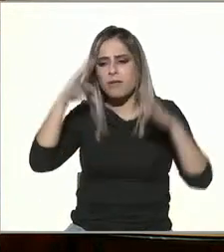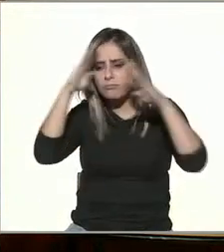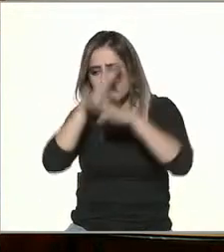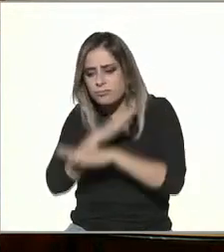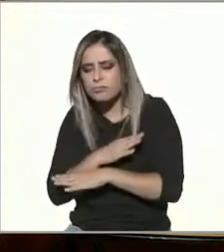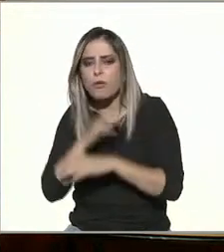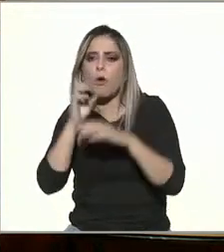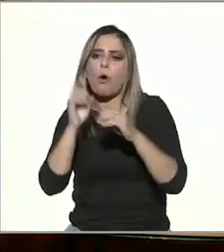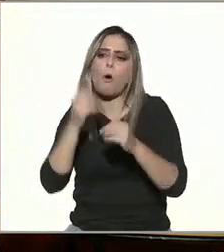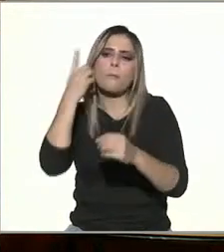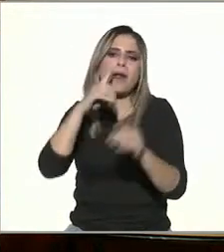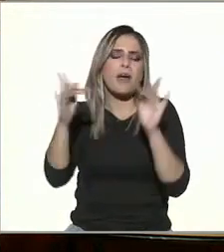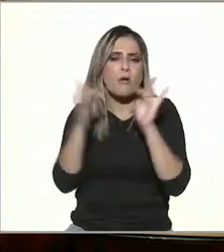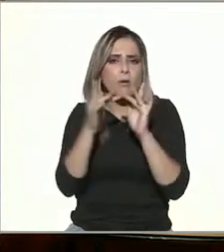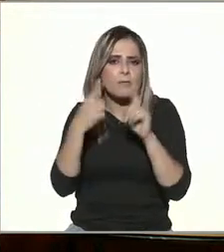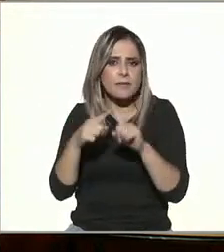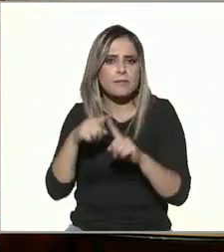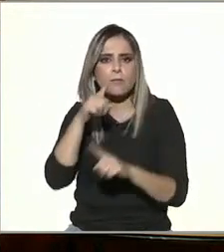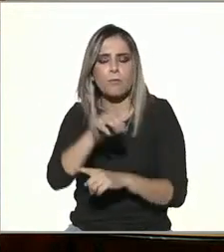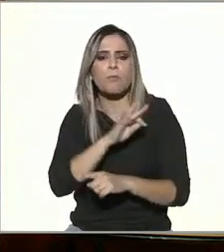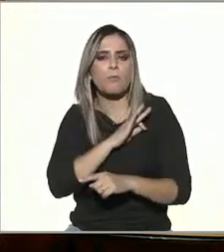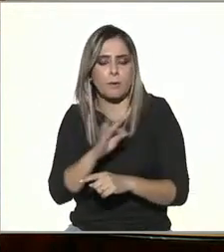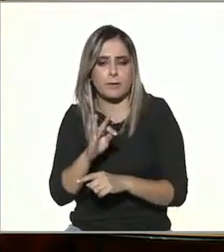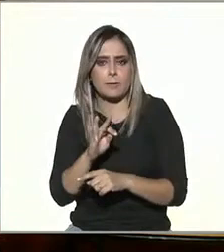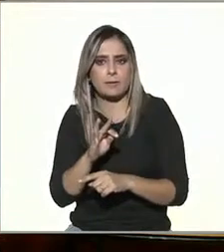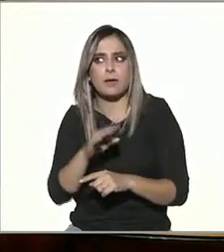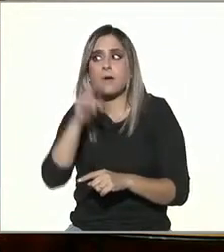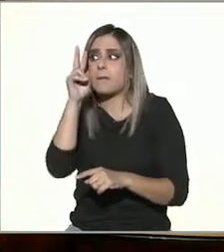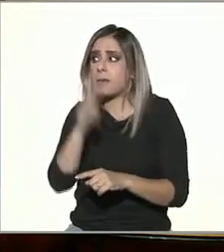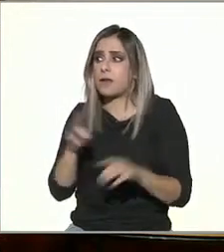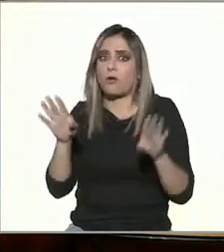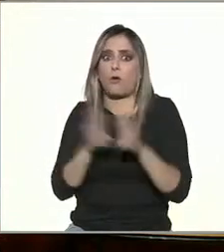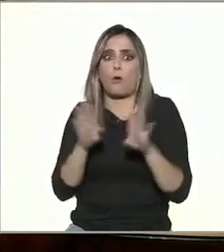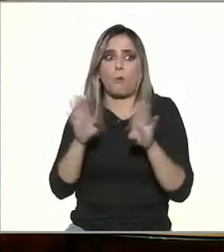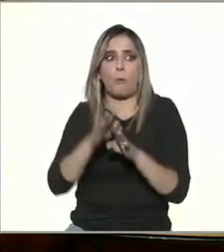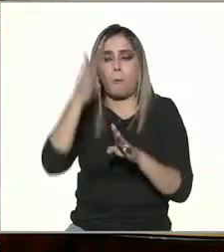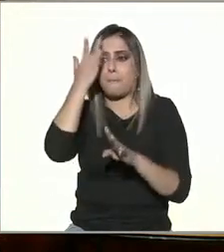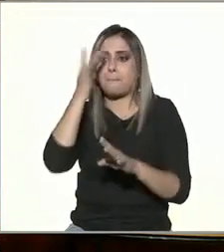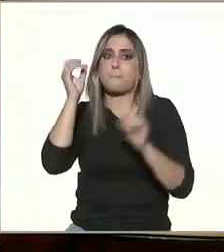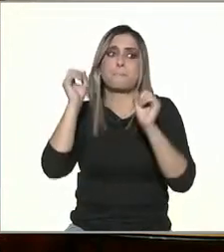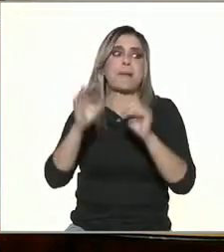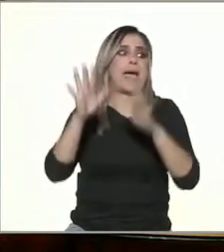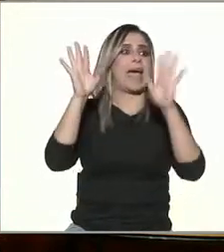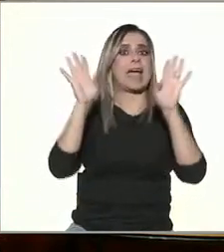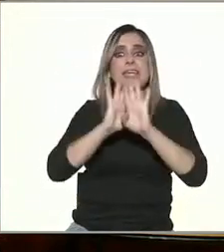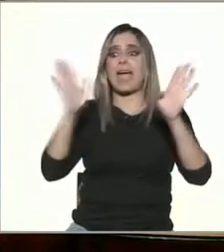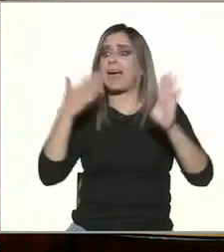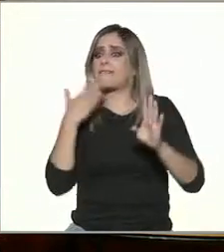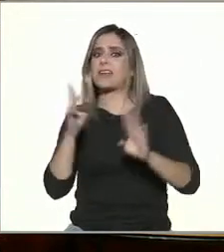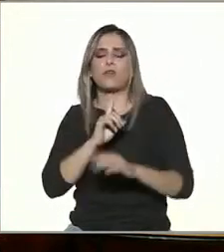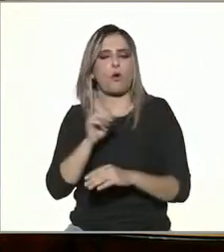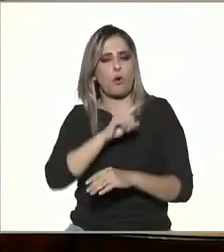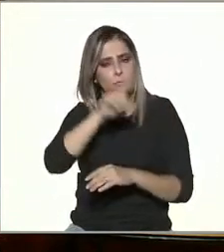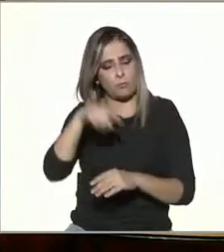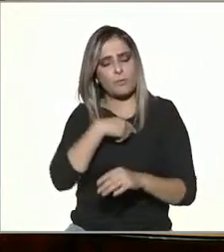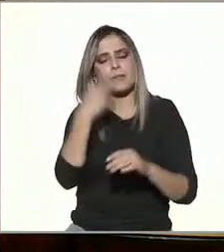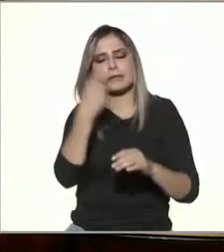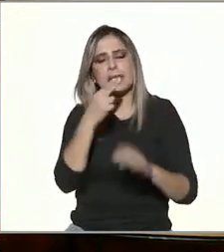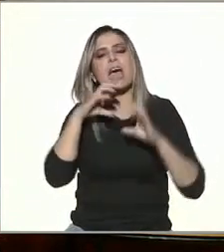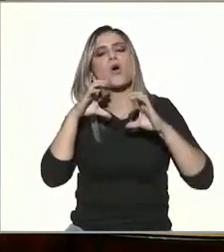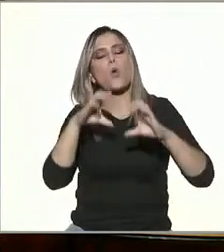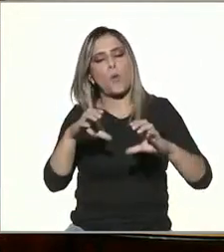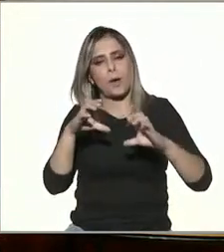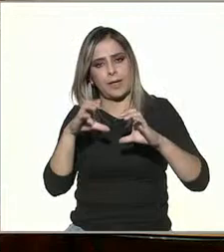éxitos obviamente no hay una fórmula mágica tenemos que cuidarnos es parte del ser humano